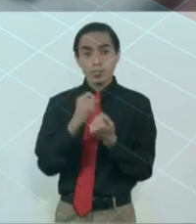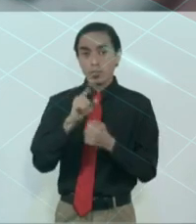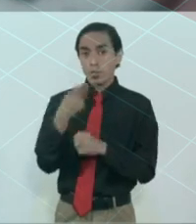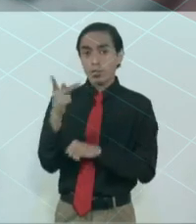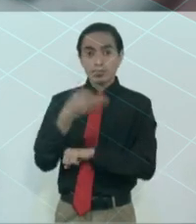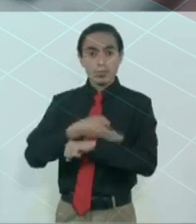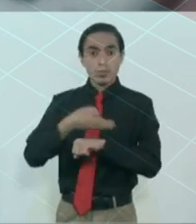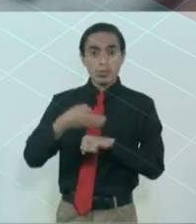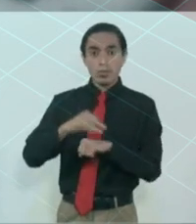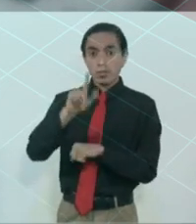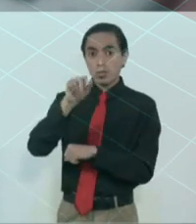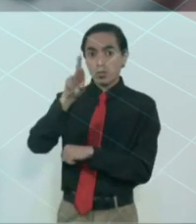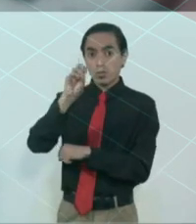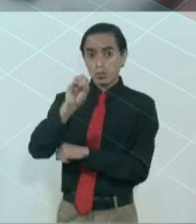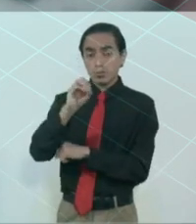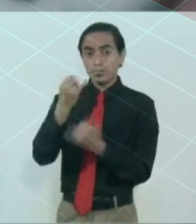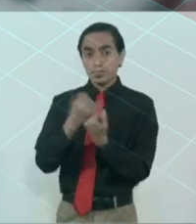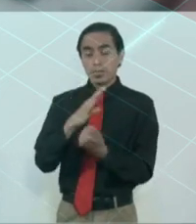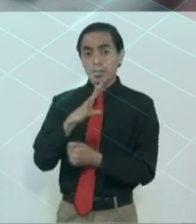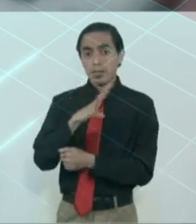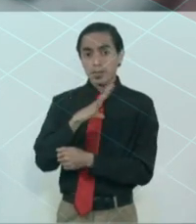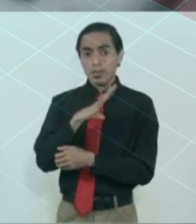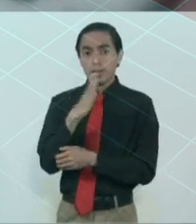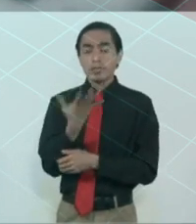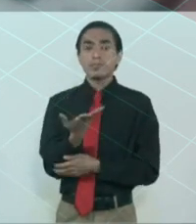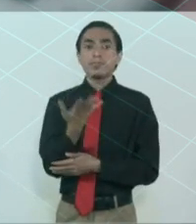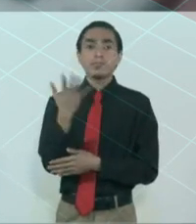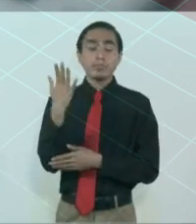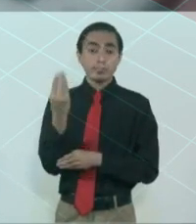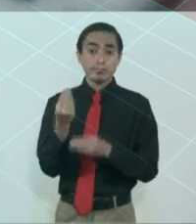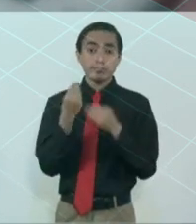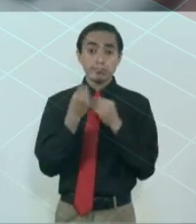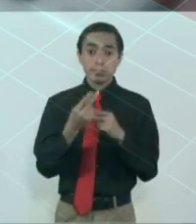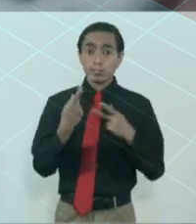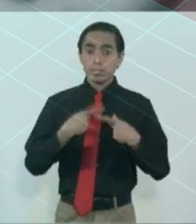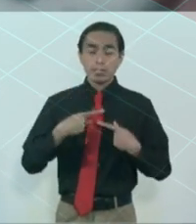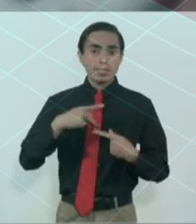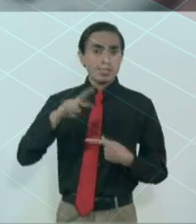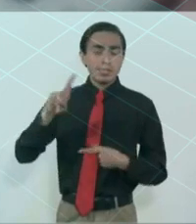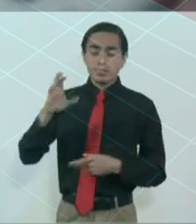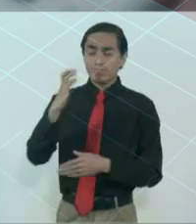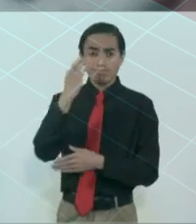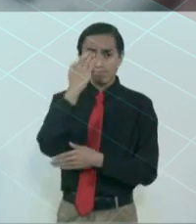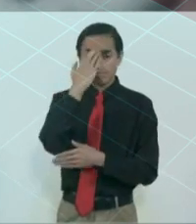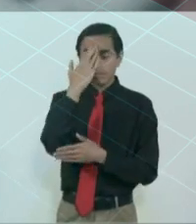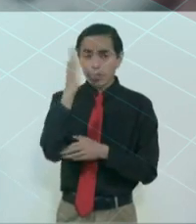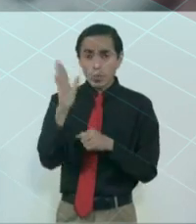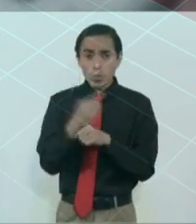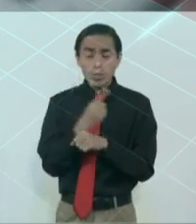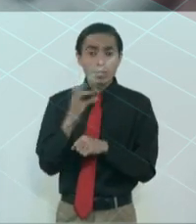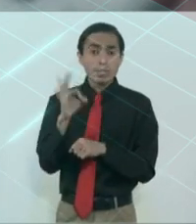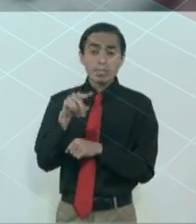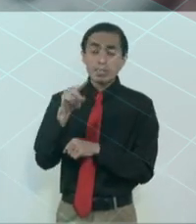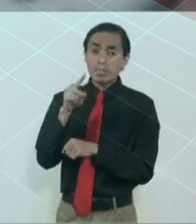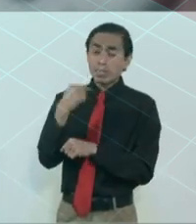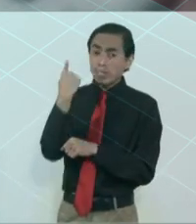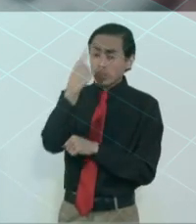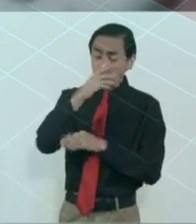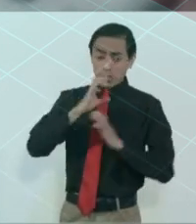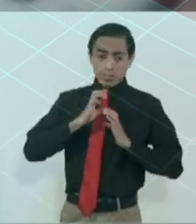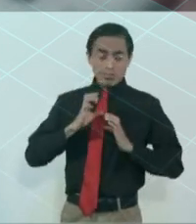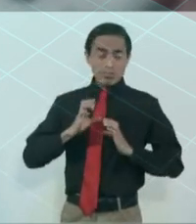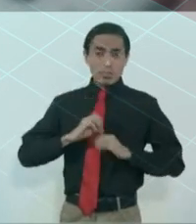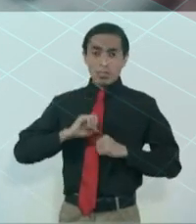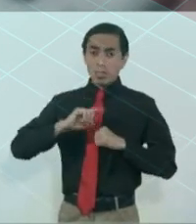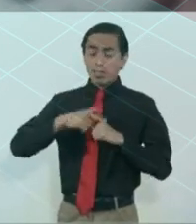Cabañas y muchos que posiblemente no reconocí por estar desfigurados debido a la